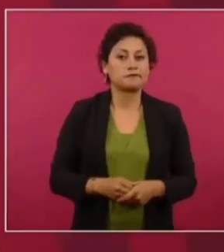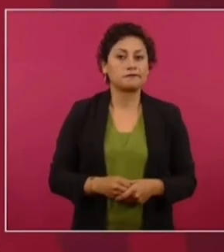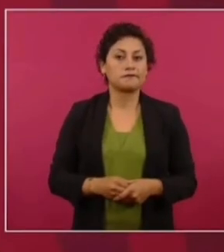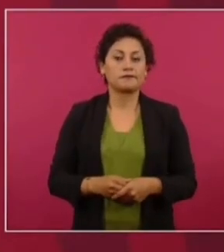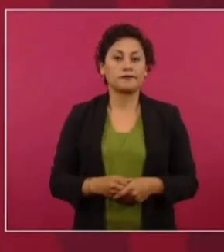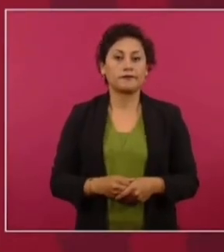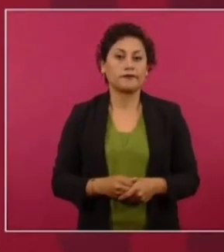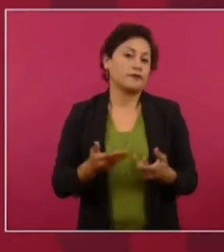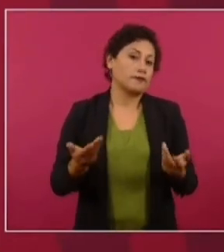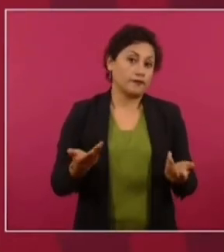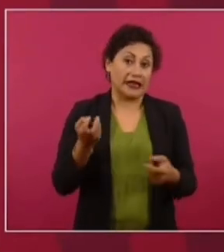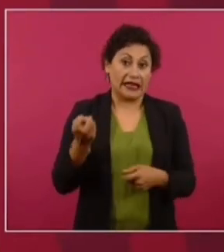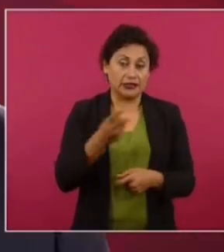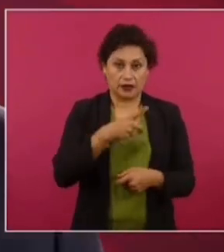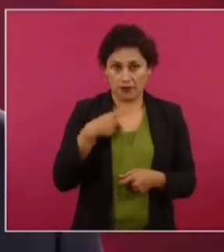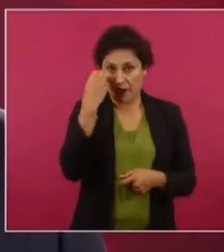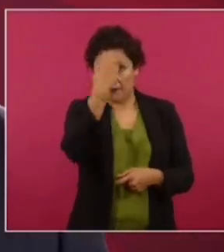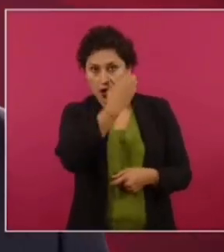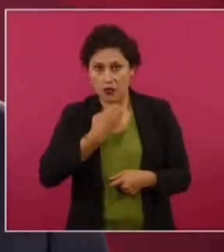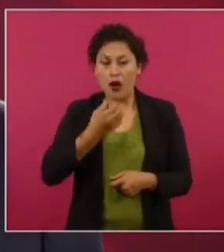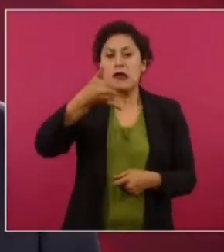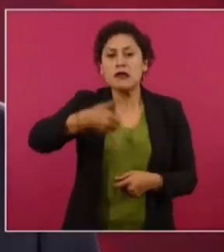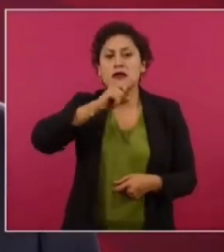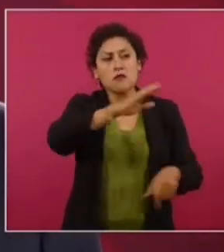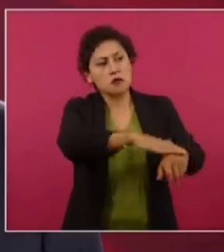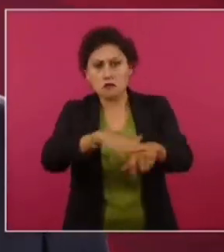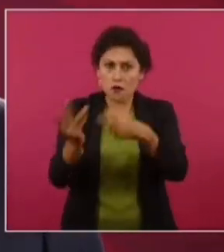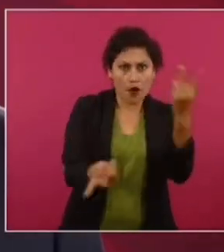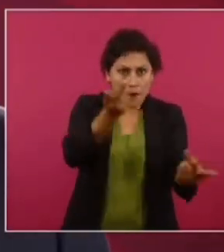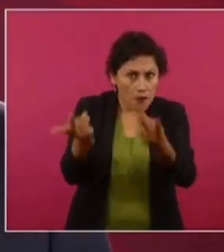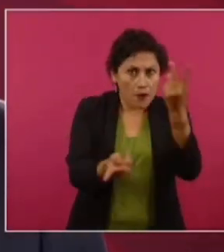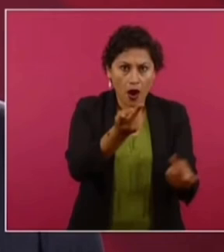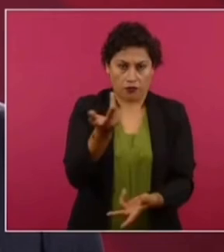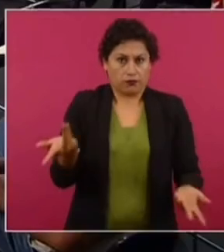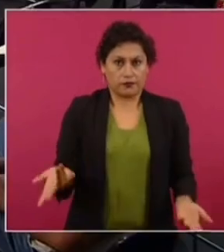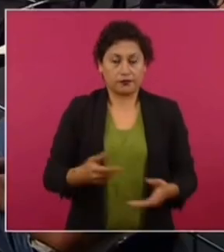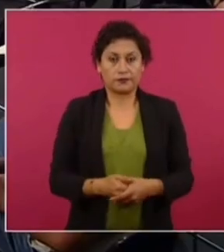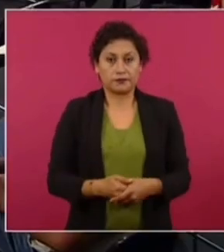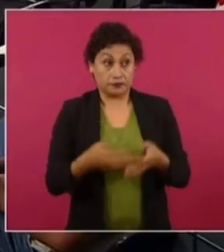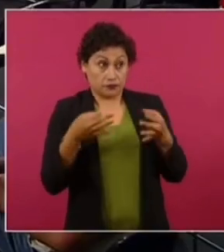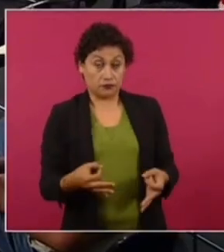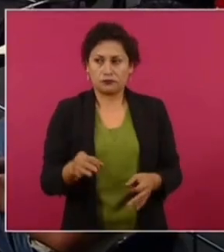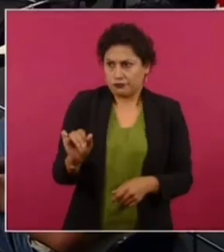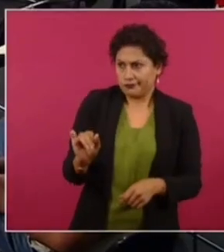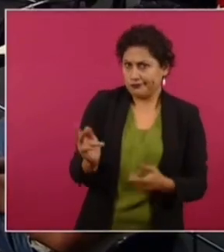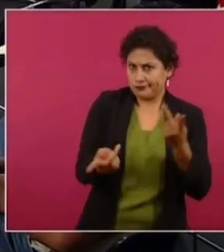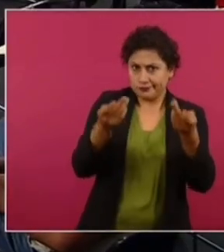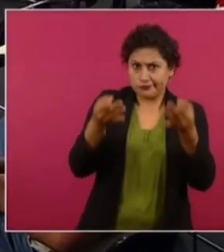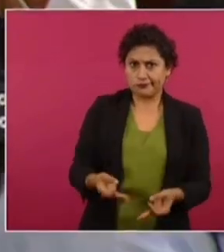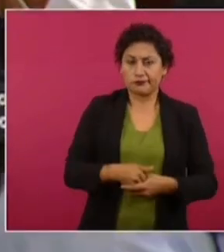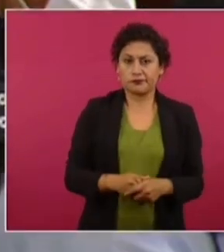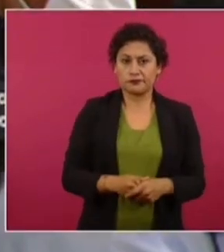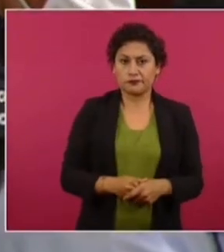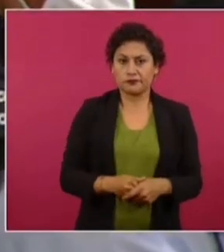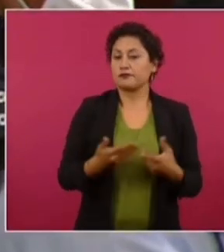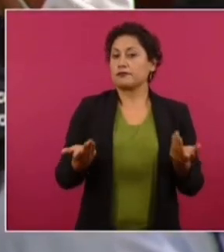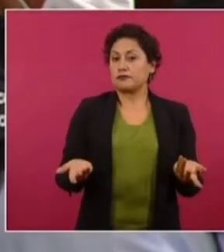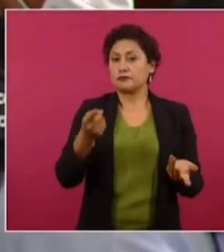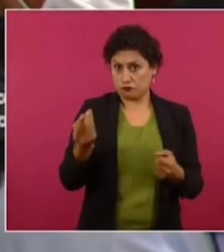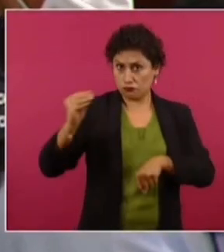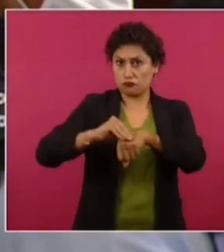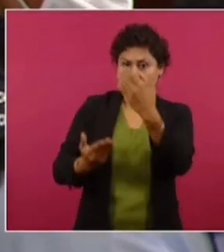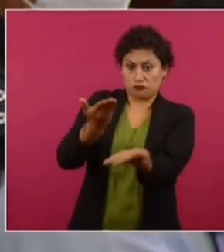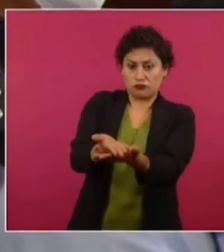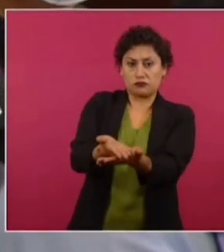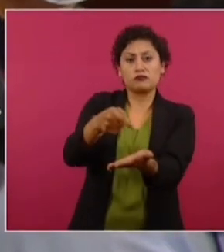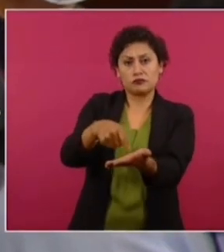Y que se evalúe y que incluso se haga una encuesta, una consulta. ¿Formal? Formal. Eso se lo podrían agregar